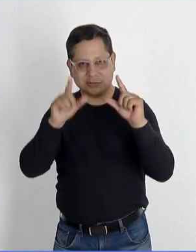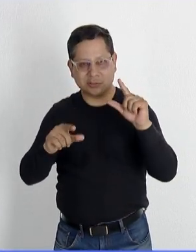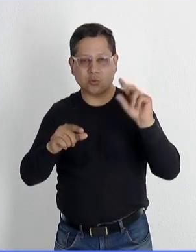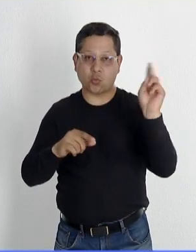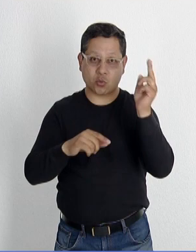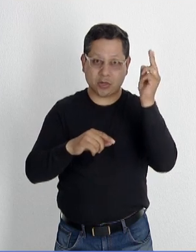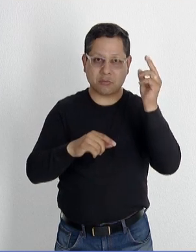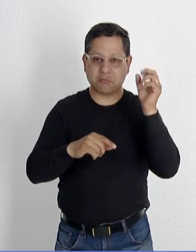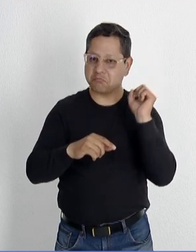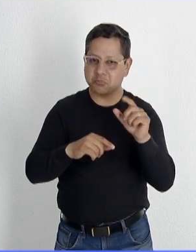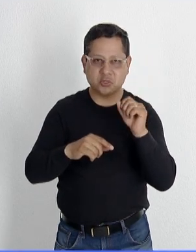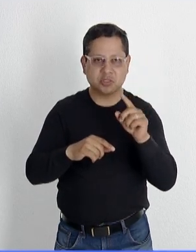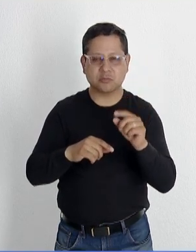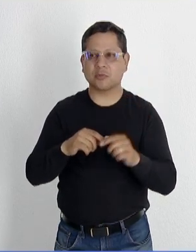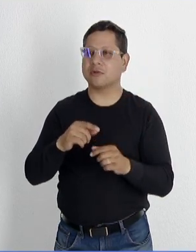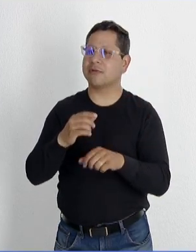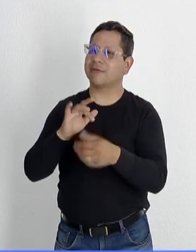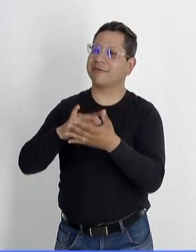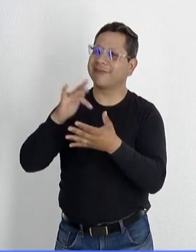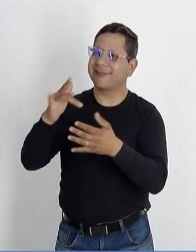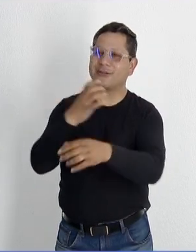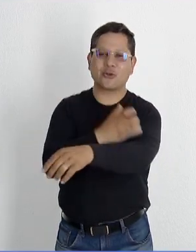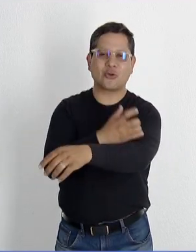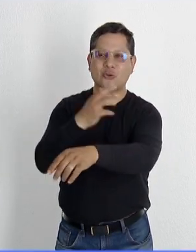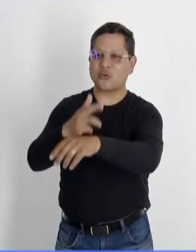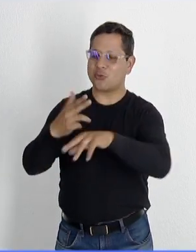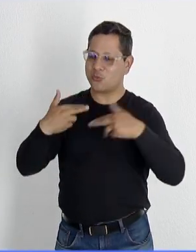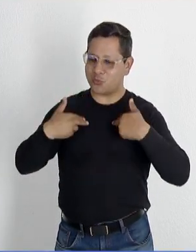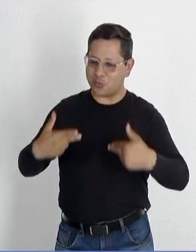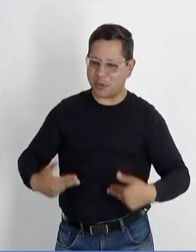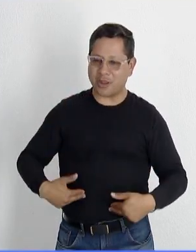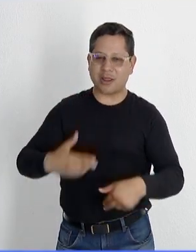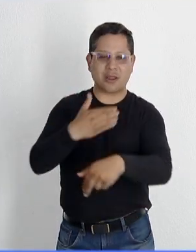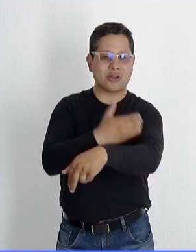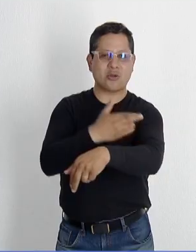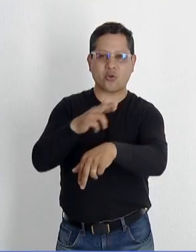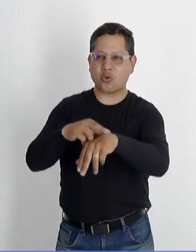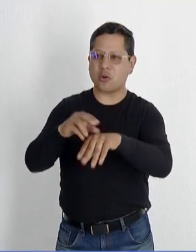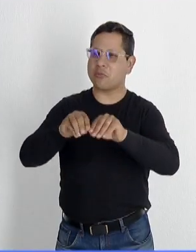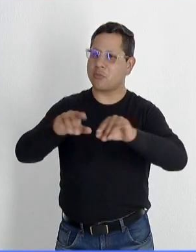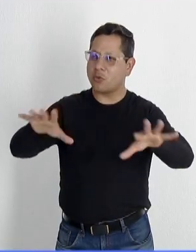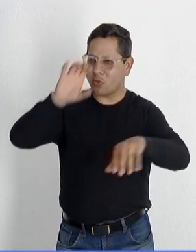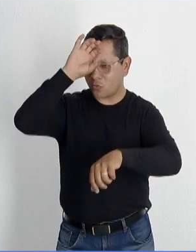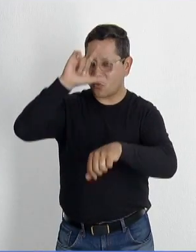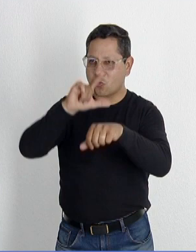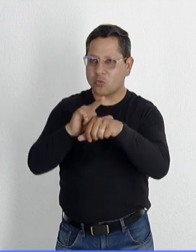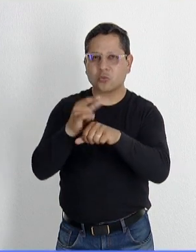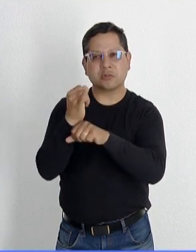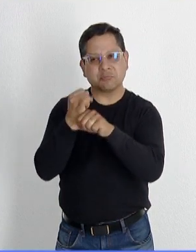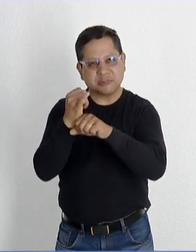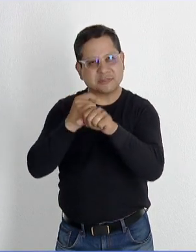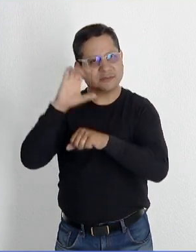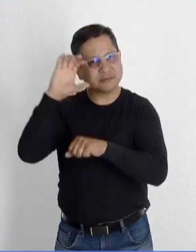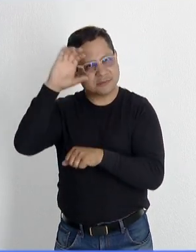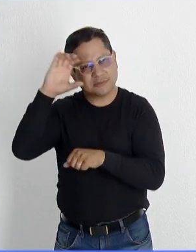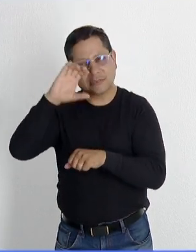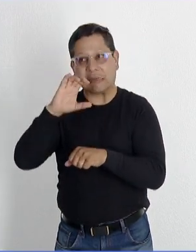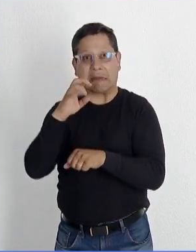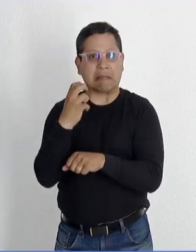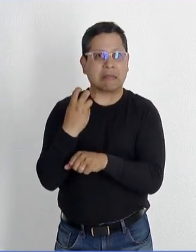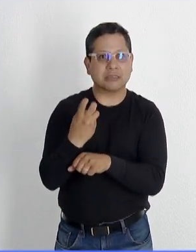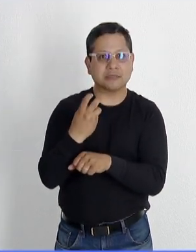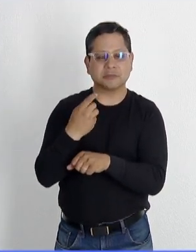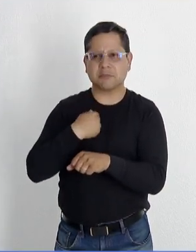como de la propia UNAM, así que gracias a la Coordinación de Humanidades, a la Coordinación de Difusión Cultural, a la de Investigación